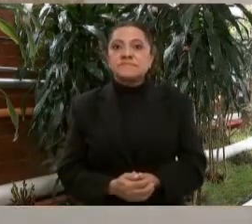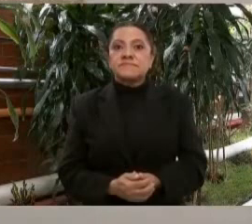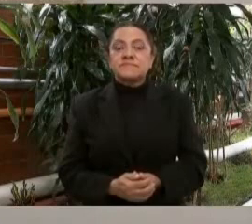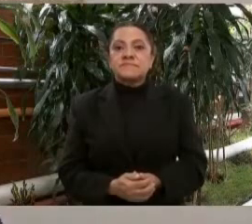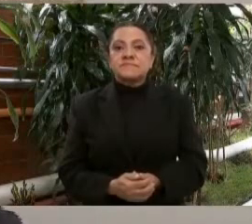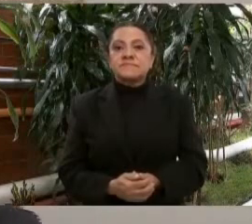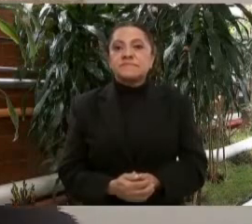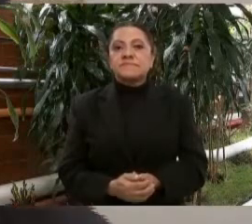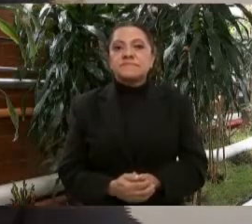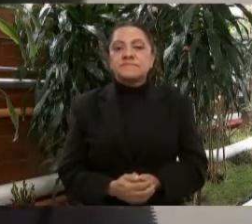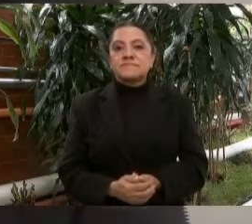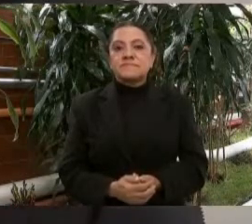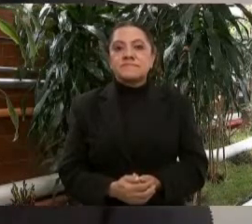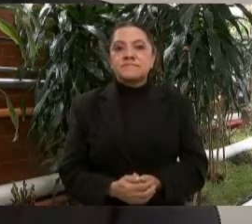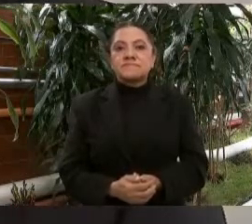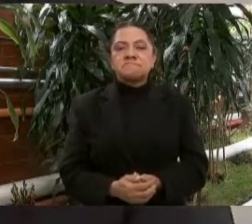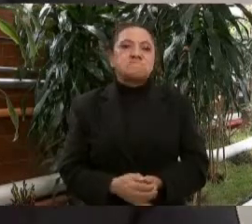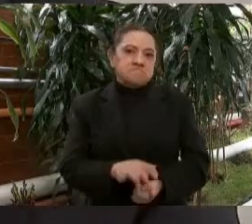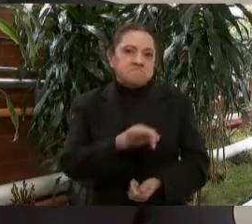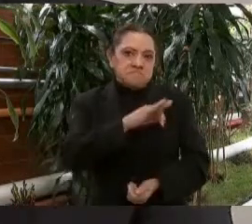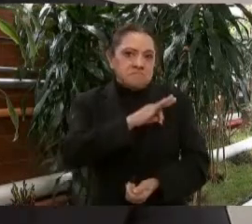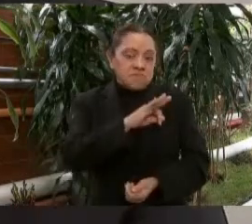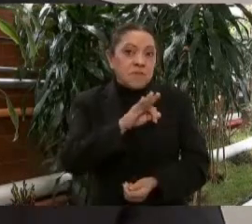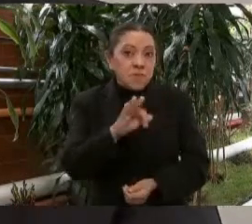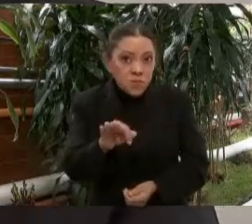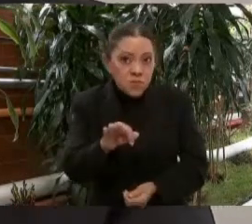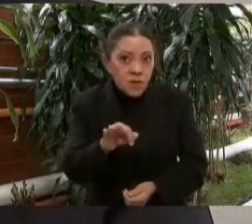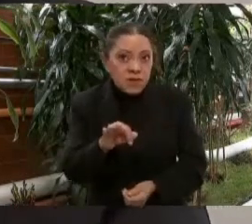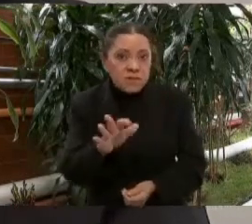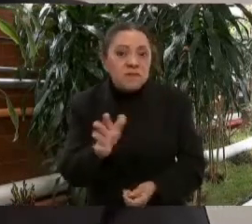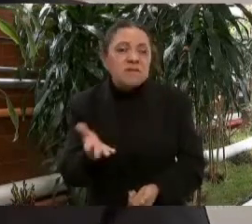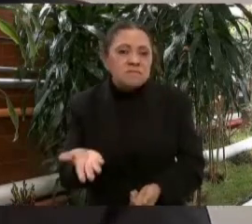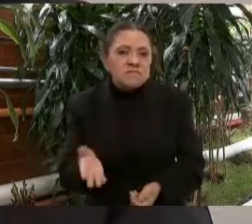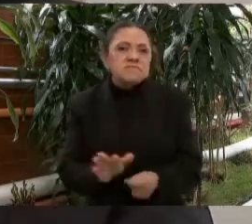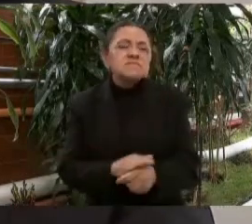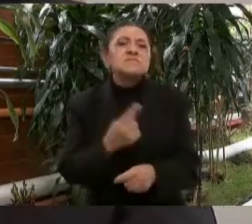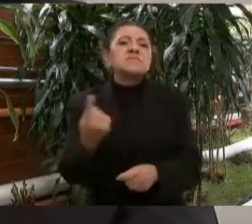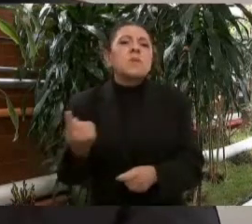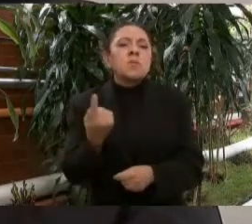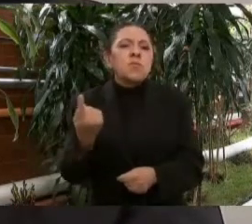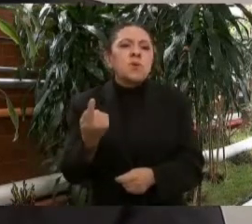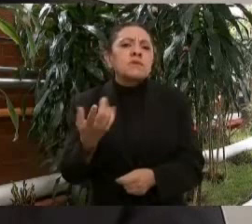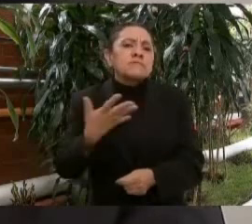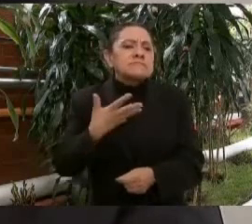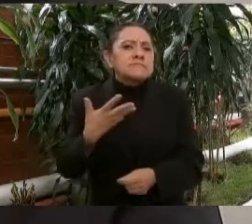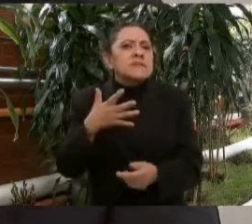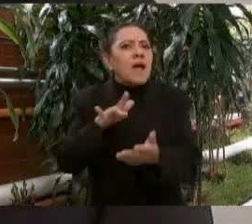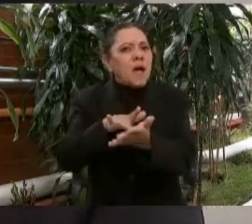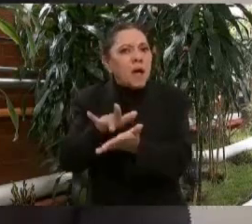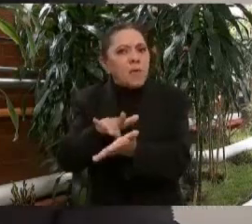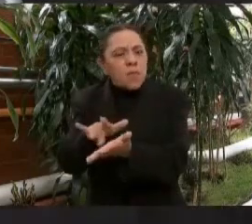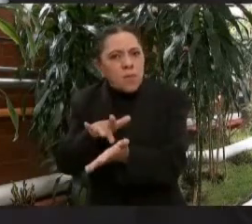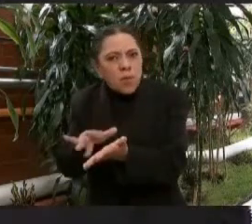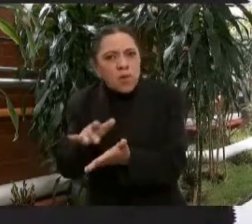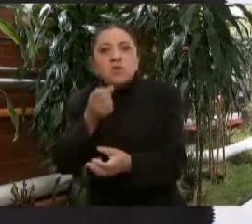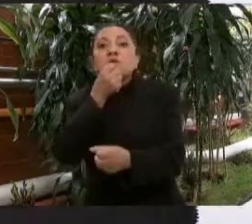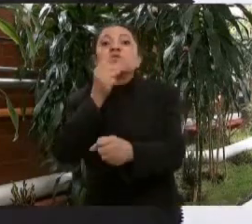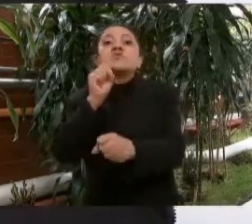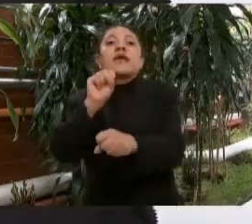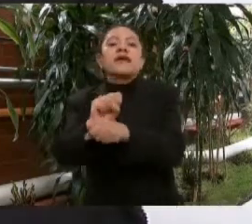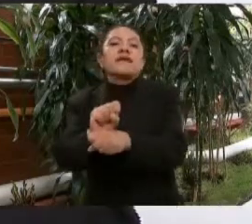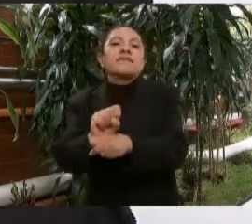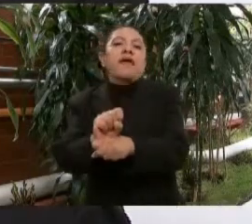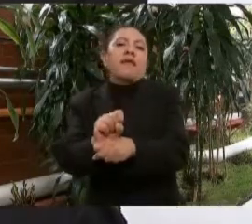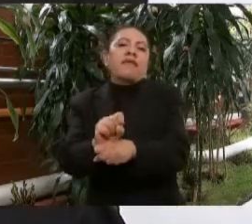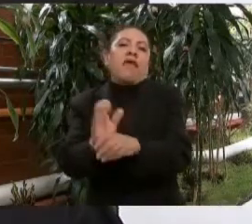fue posible porque se contó con el apoyo de la Secretaría de la Defensa.